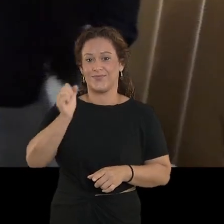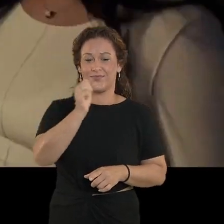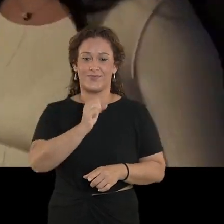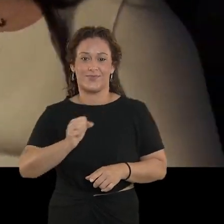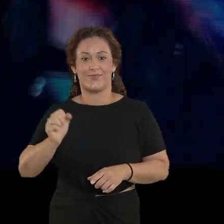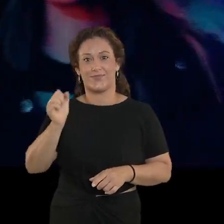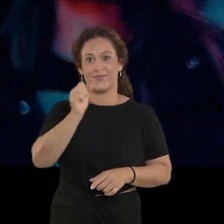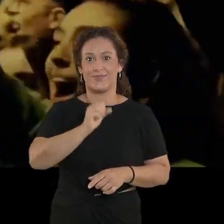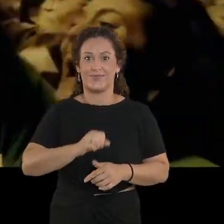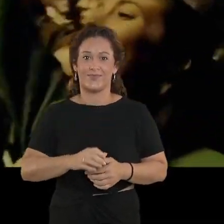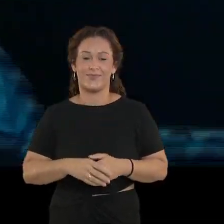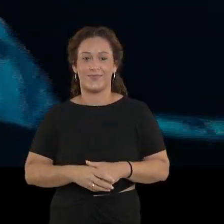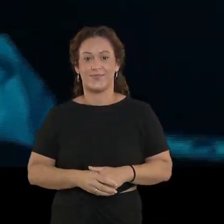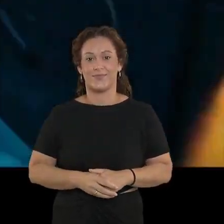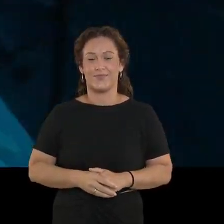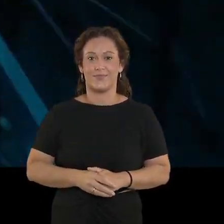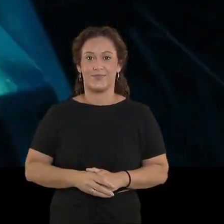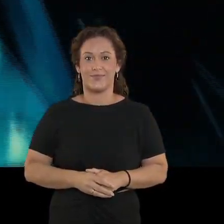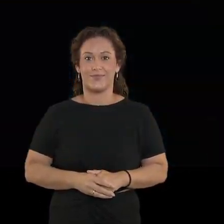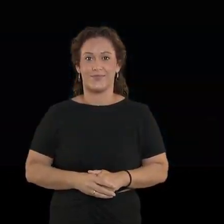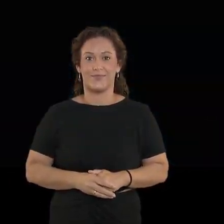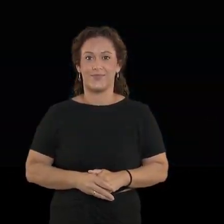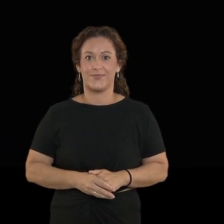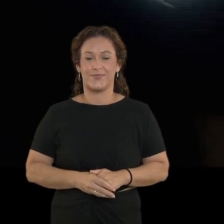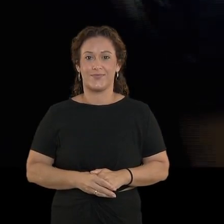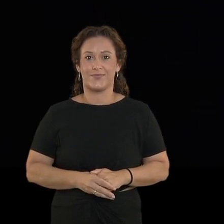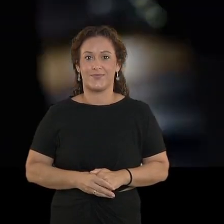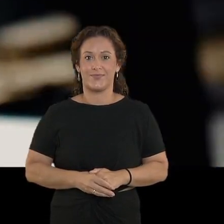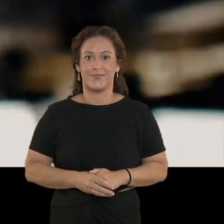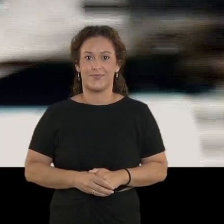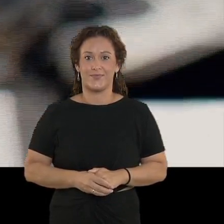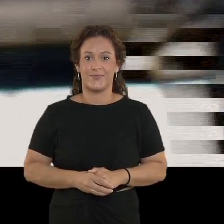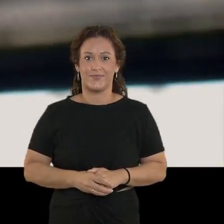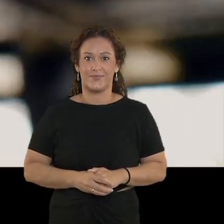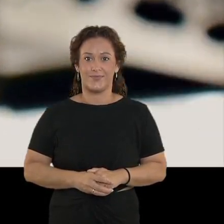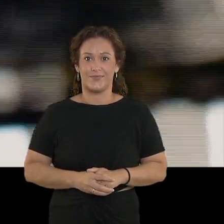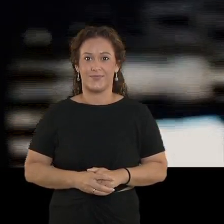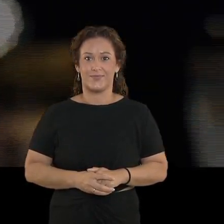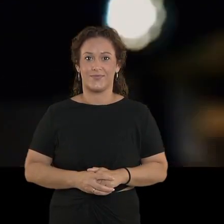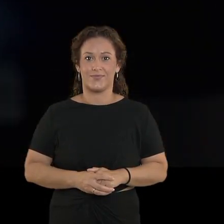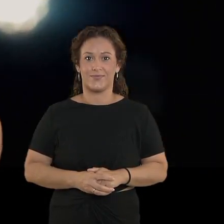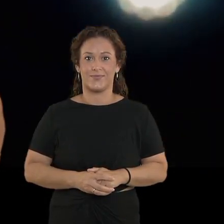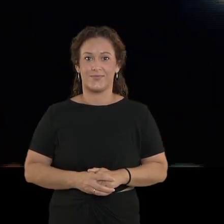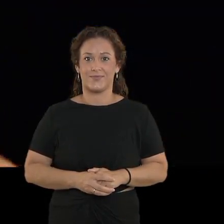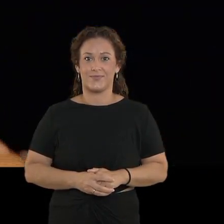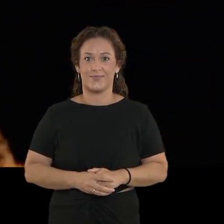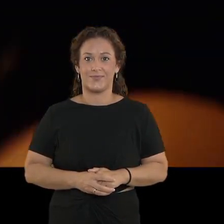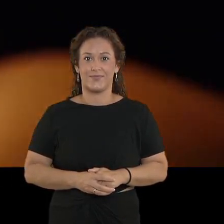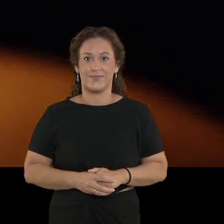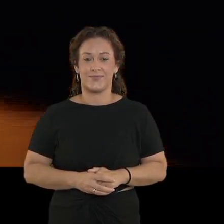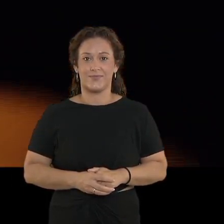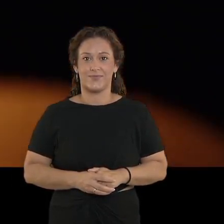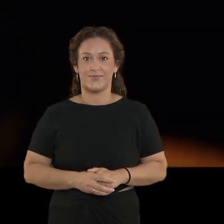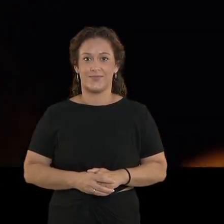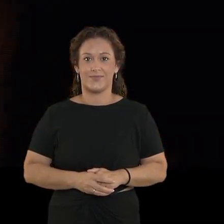acercó a ti y yo estuve. Ahora te tengo entre mis brazos y tú no estás de fresa.